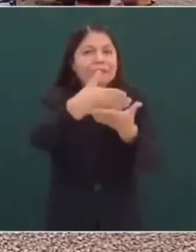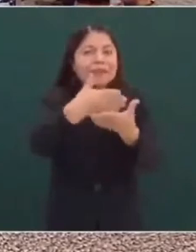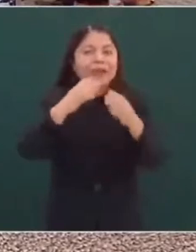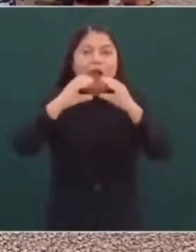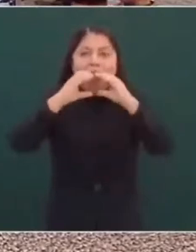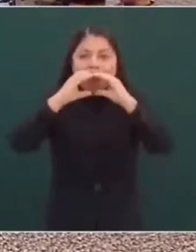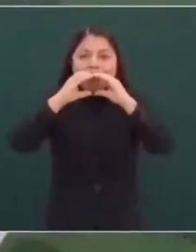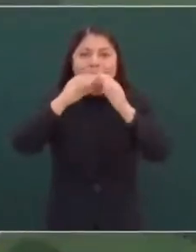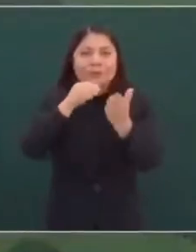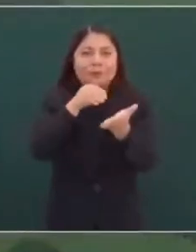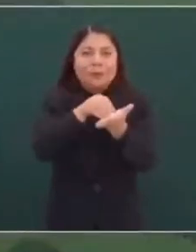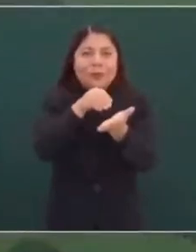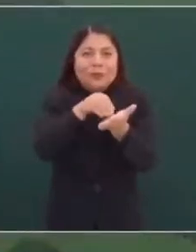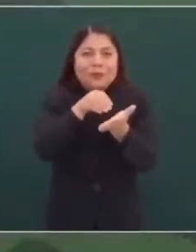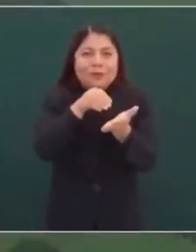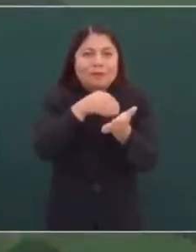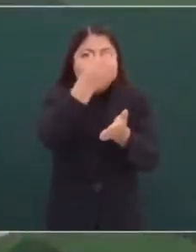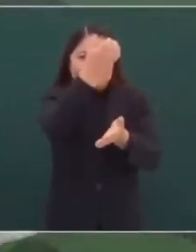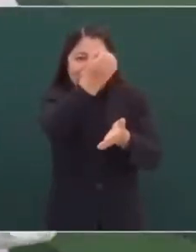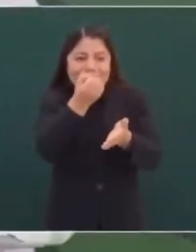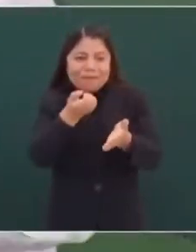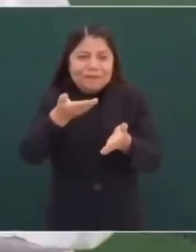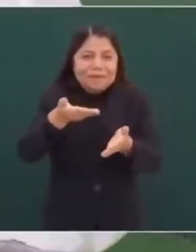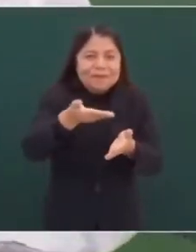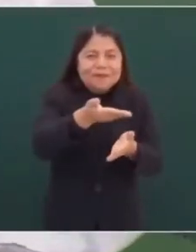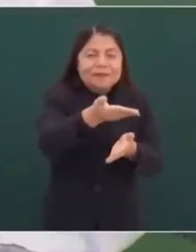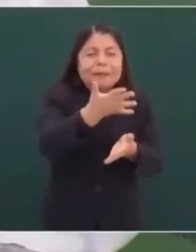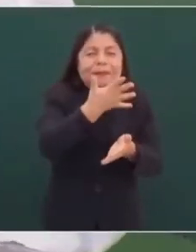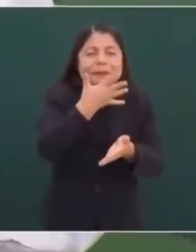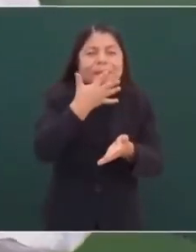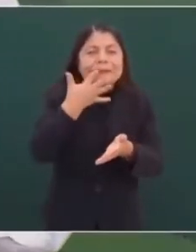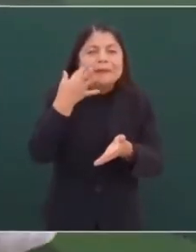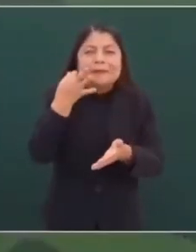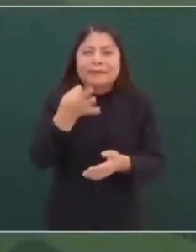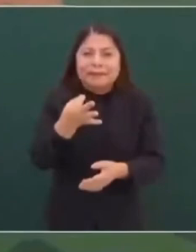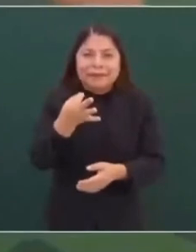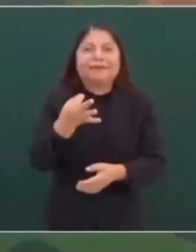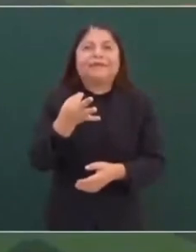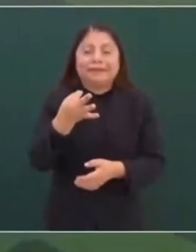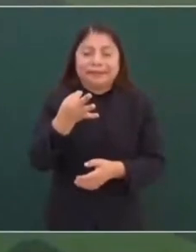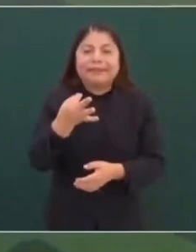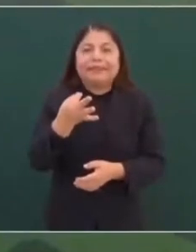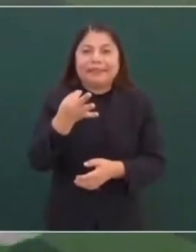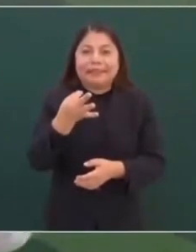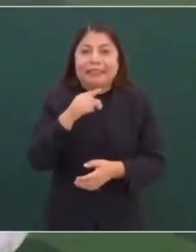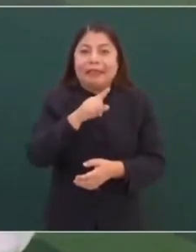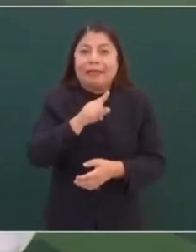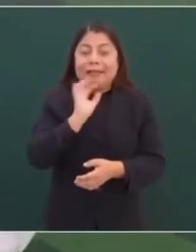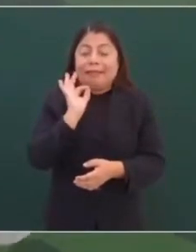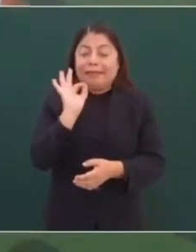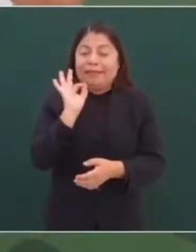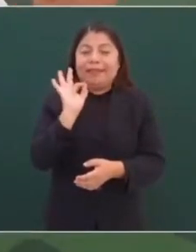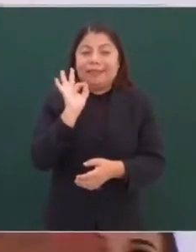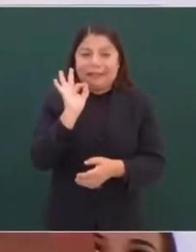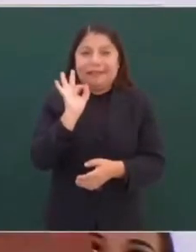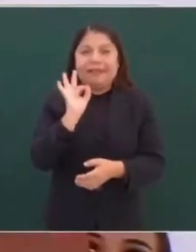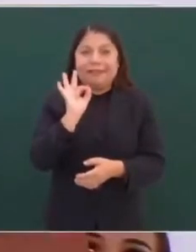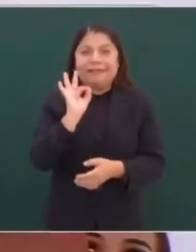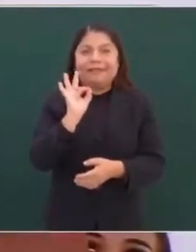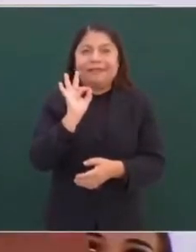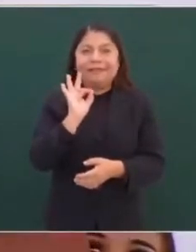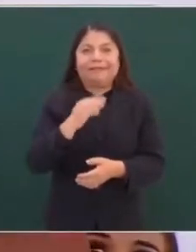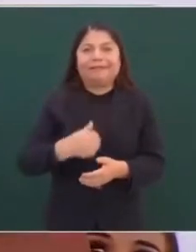suculentas, de lo mejor, de lo mejor.